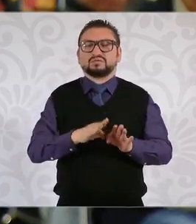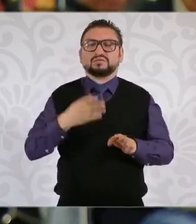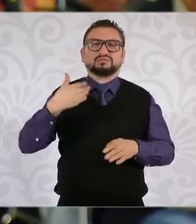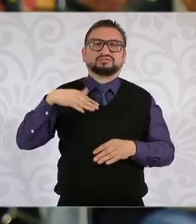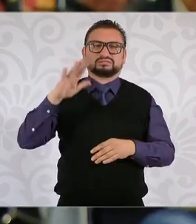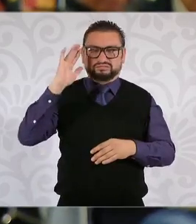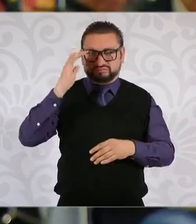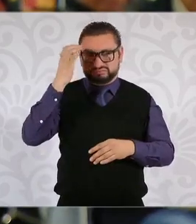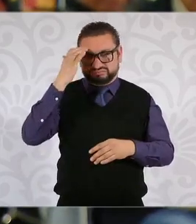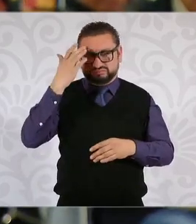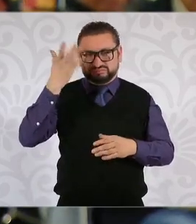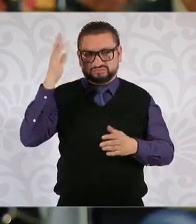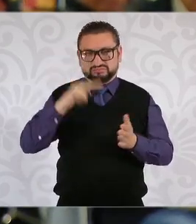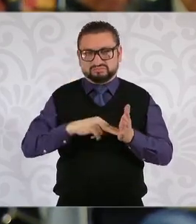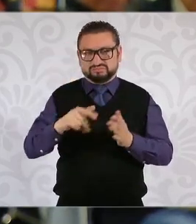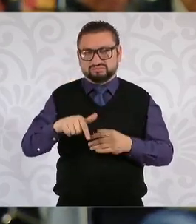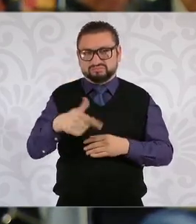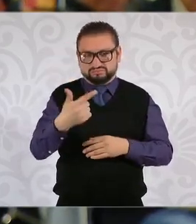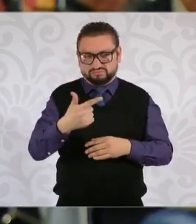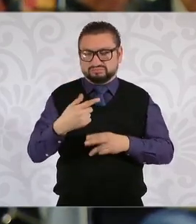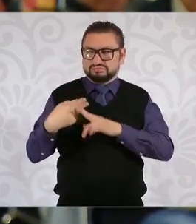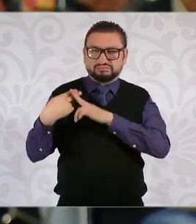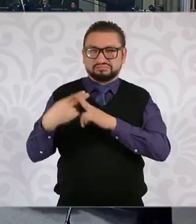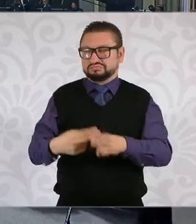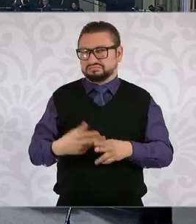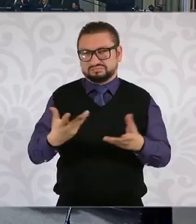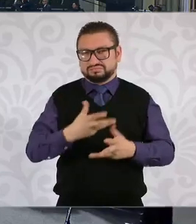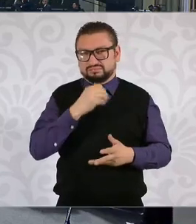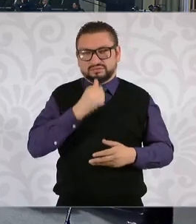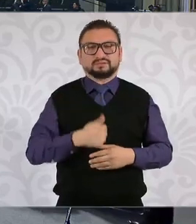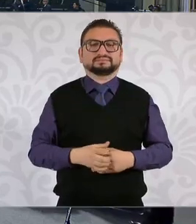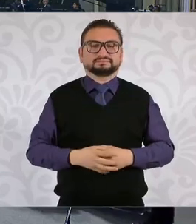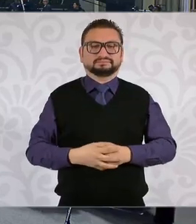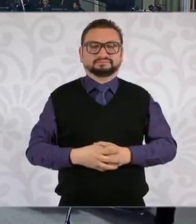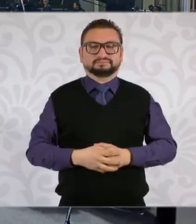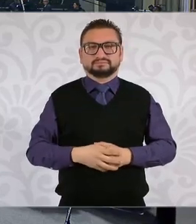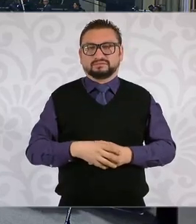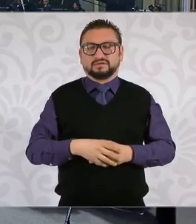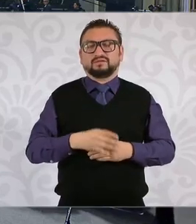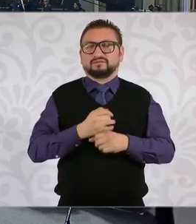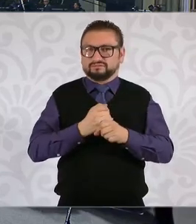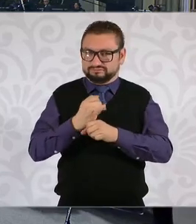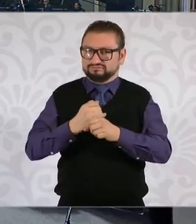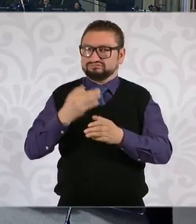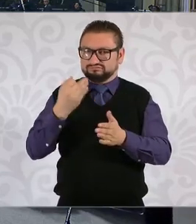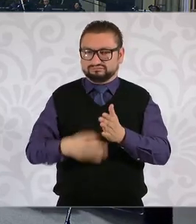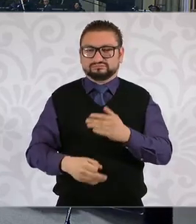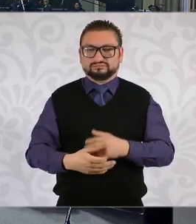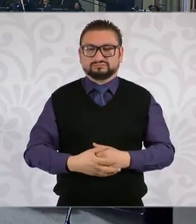desde incluso 2012 y desde entonces tampoco se había hecho nada para investigarlo aquí en el país.